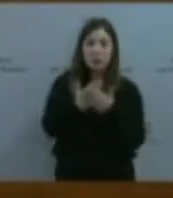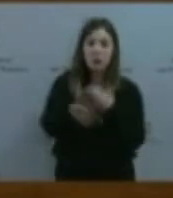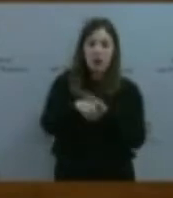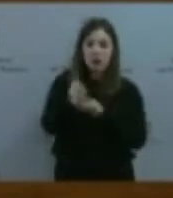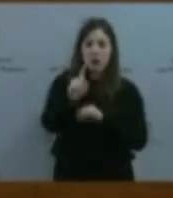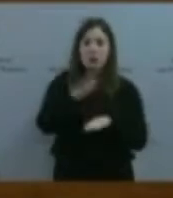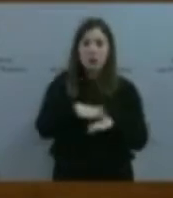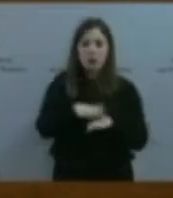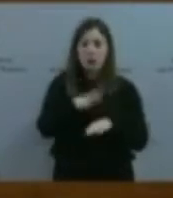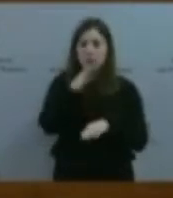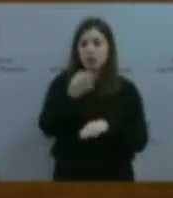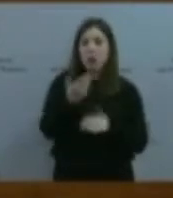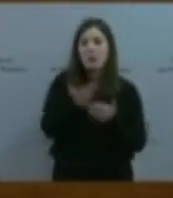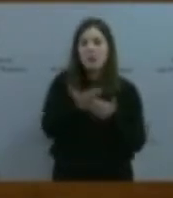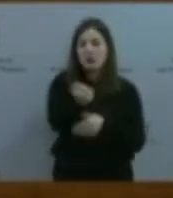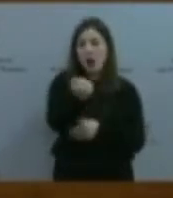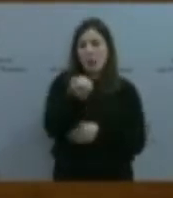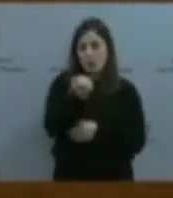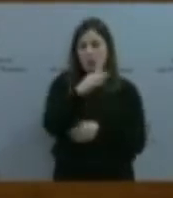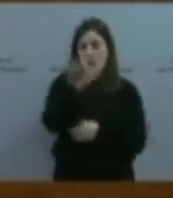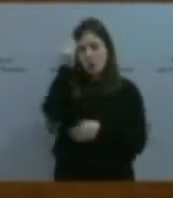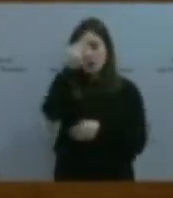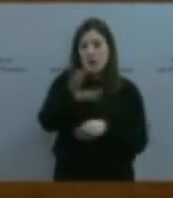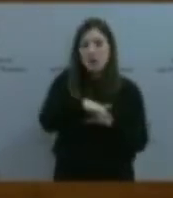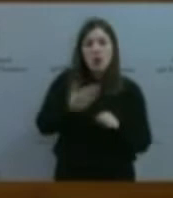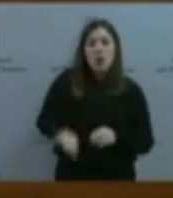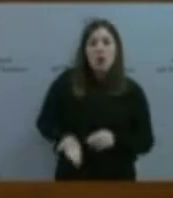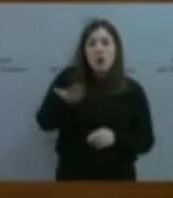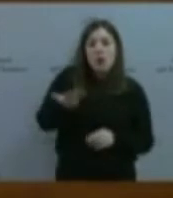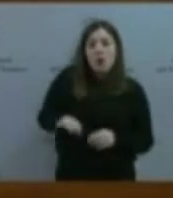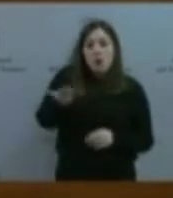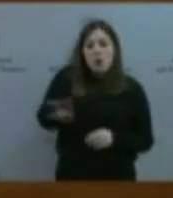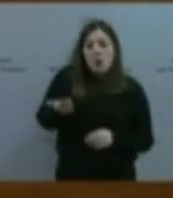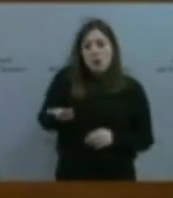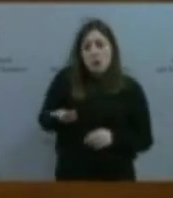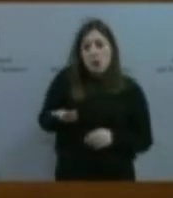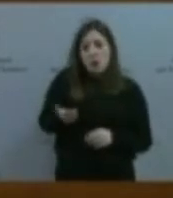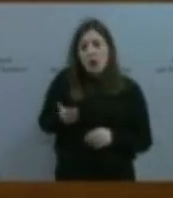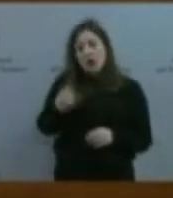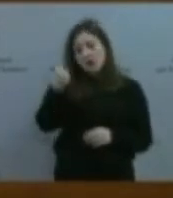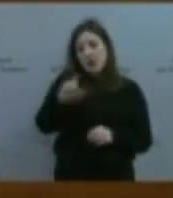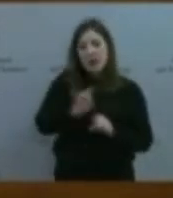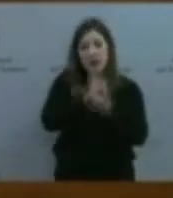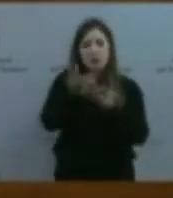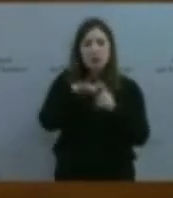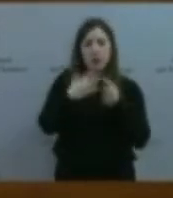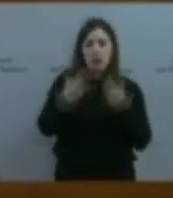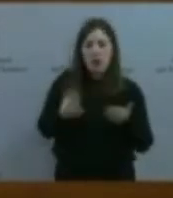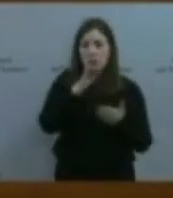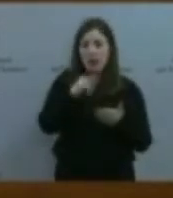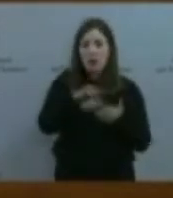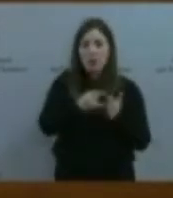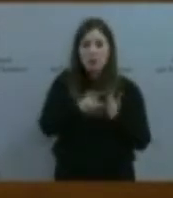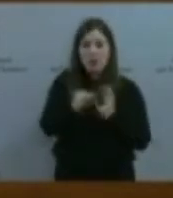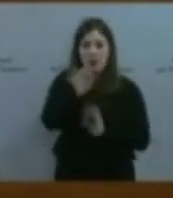consideramos fundamental tener un mapa claro y evidente de la situación. Para planificar la actuación, a veces consideramos que desde los